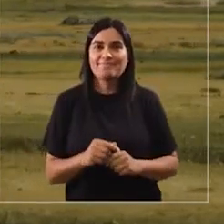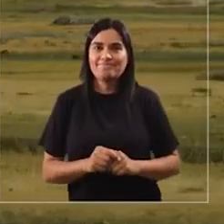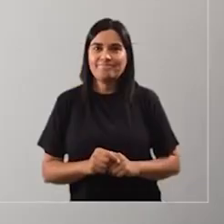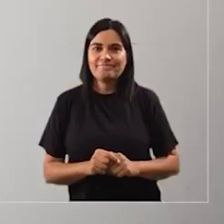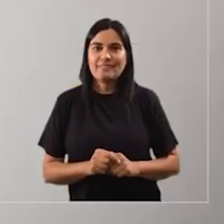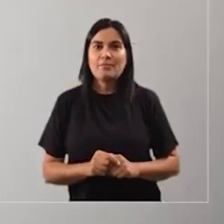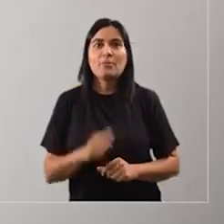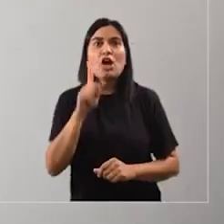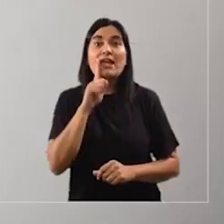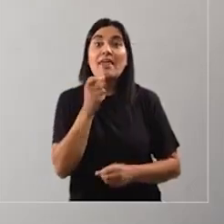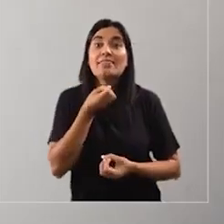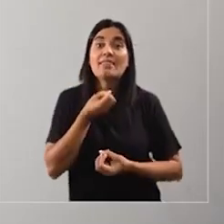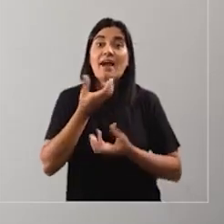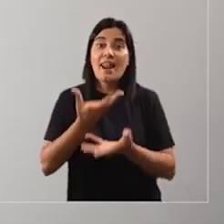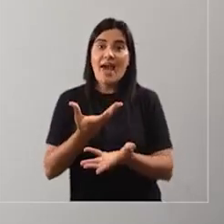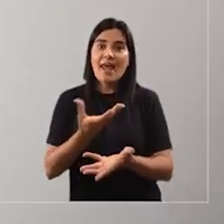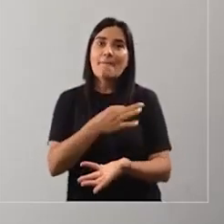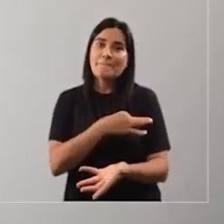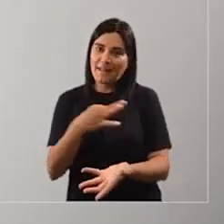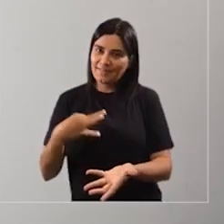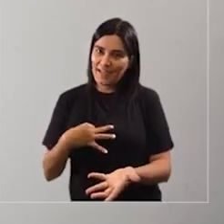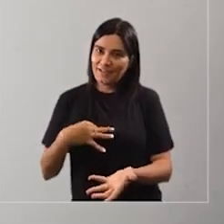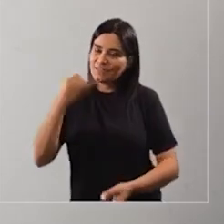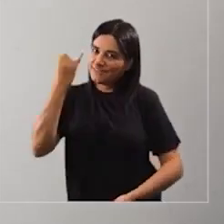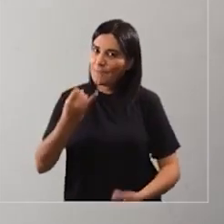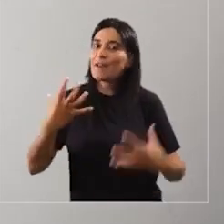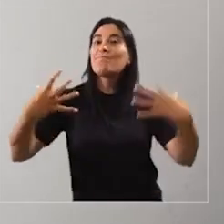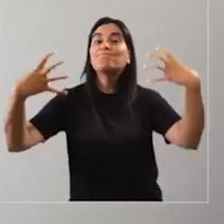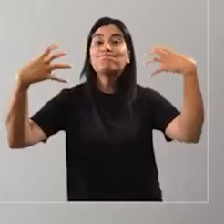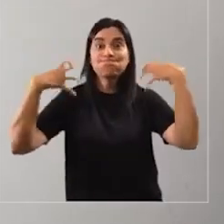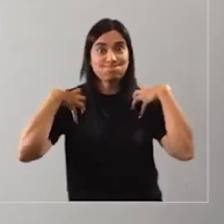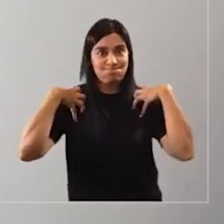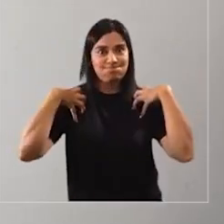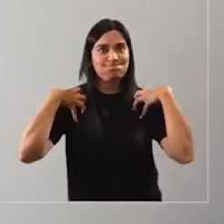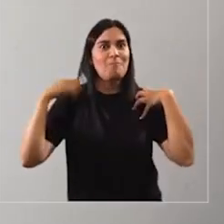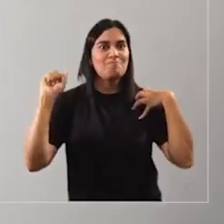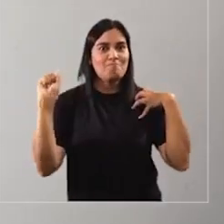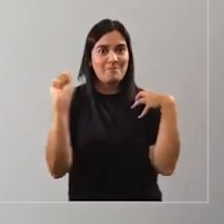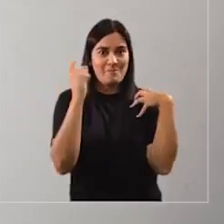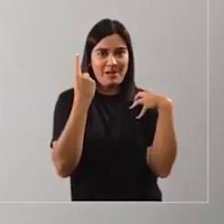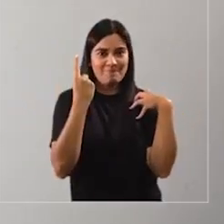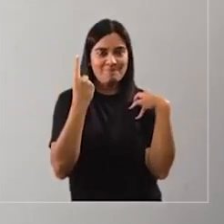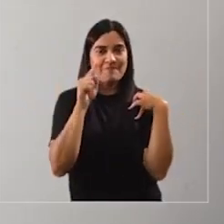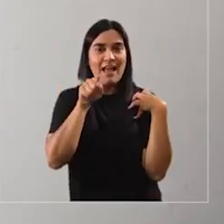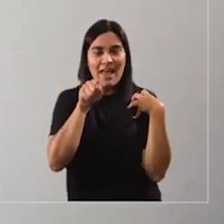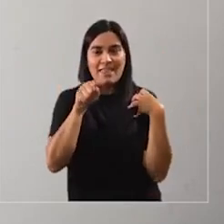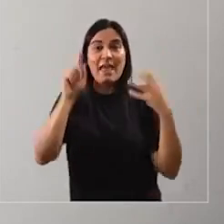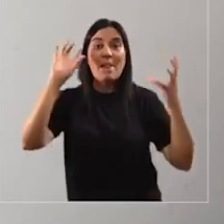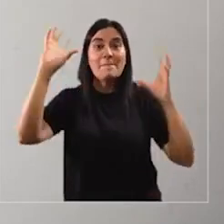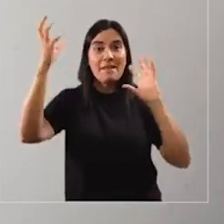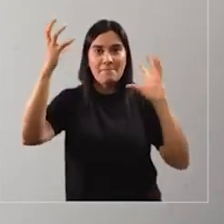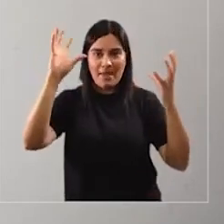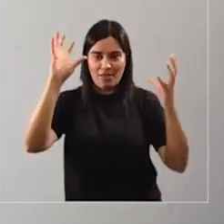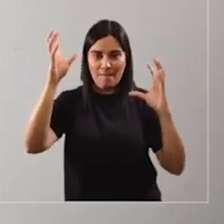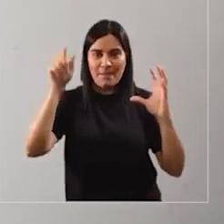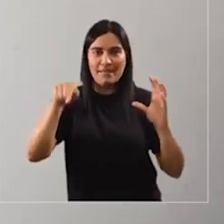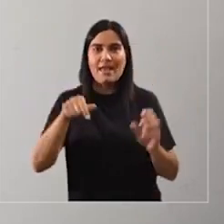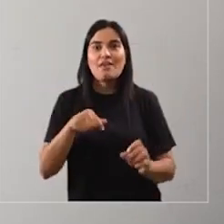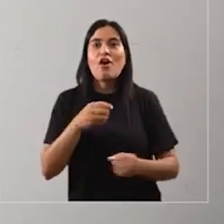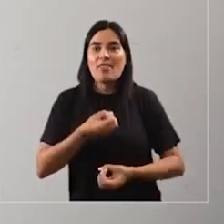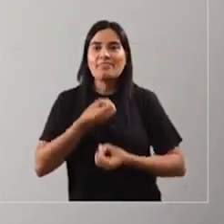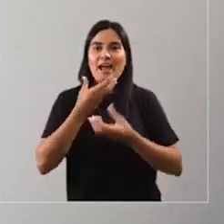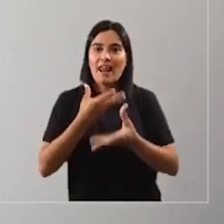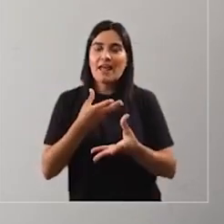que lo declara siempre es el Ministerio. Así que ahí está la responsabilidad del Ministerio de Medio Ambiente